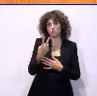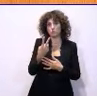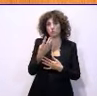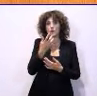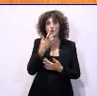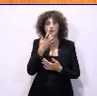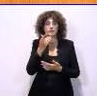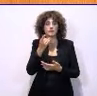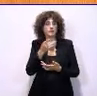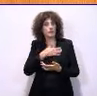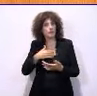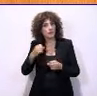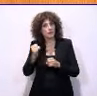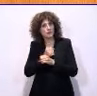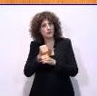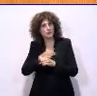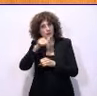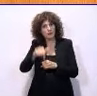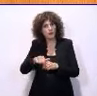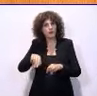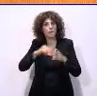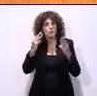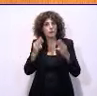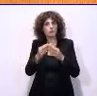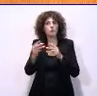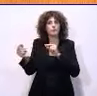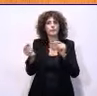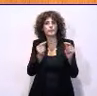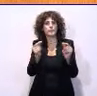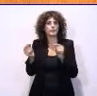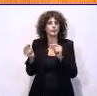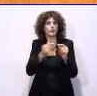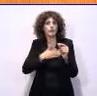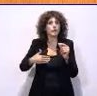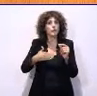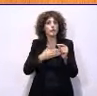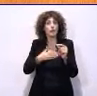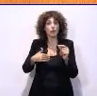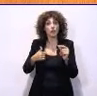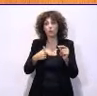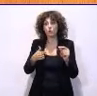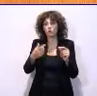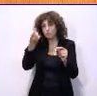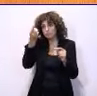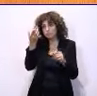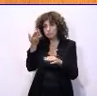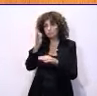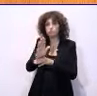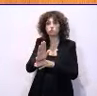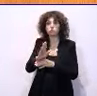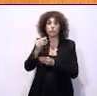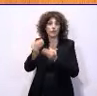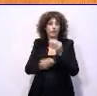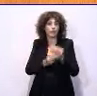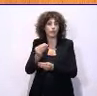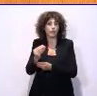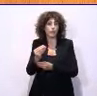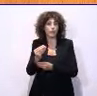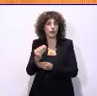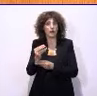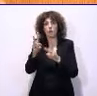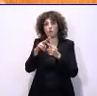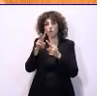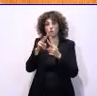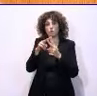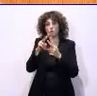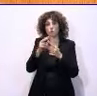tanto quiere trabajar en este Parlamento y tanto quiere dialogar y tanto quiere que hablemos, pues yo le sugeriría que hiciera los